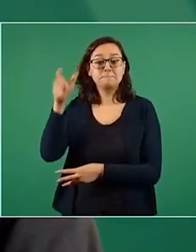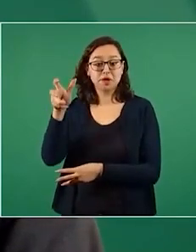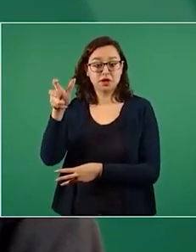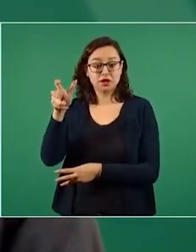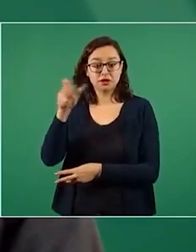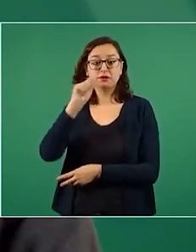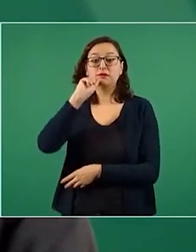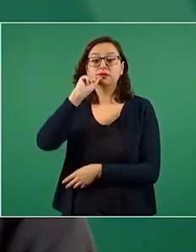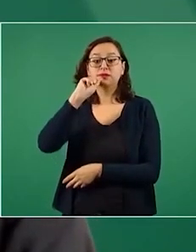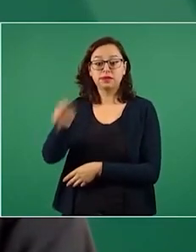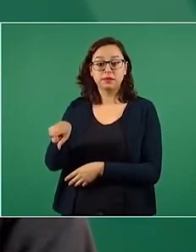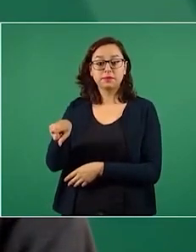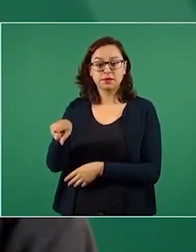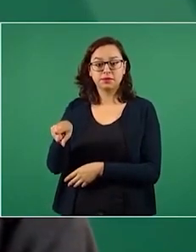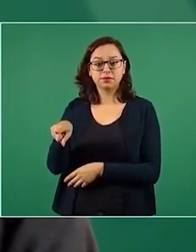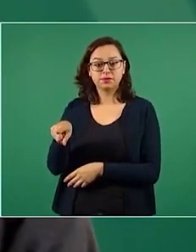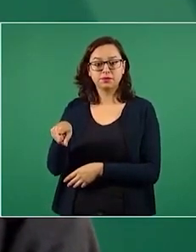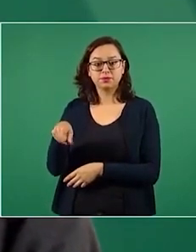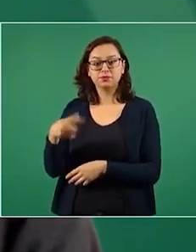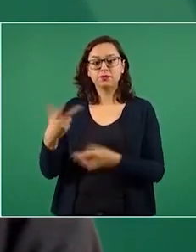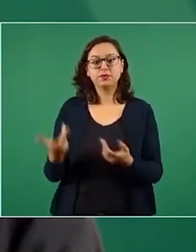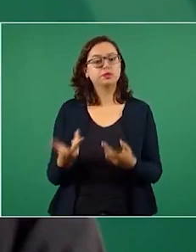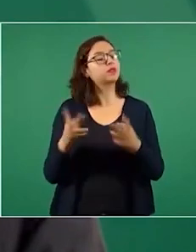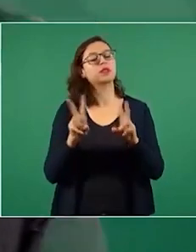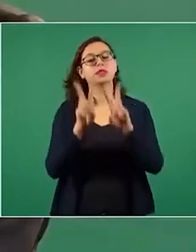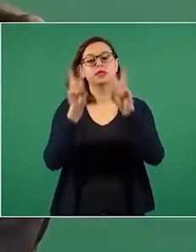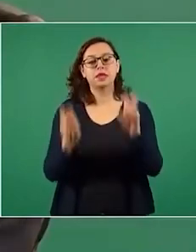es un asunto nacional,